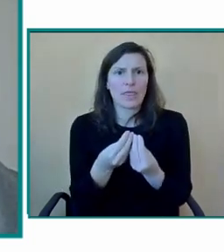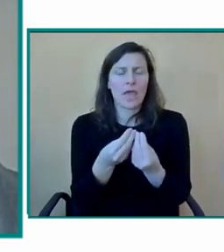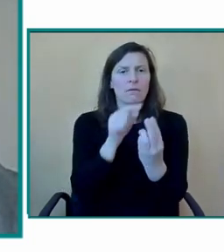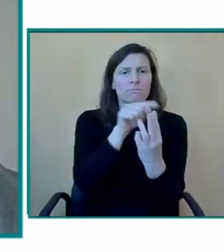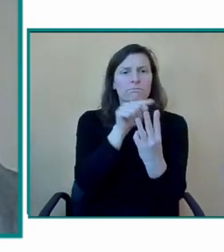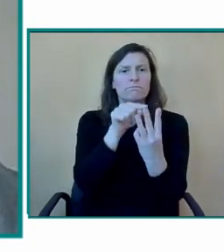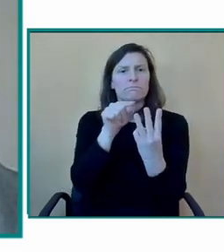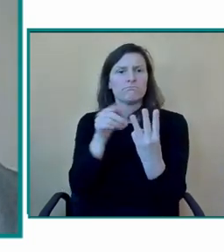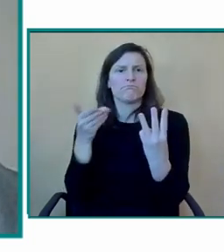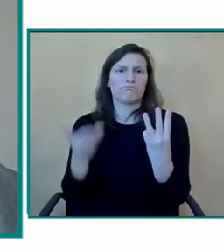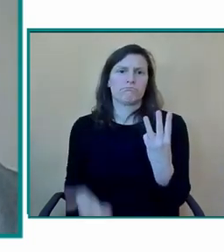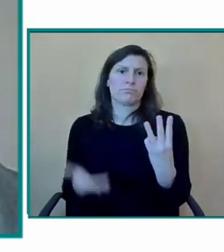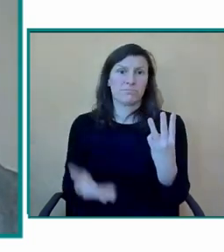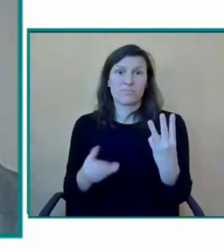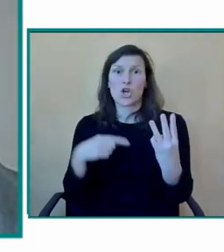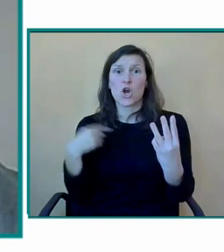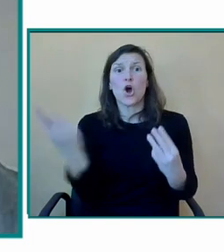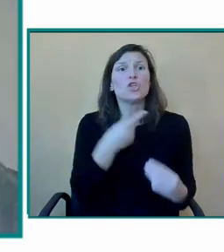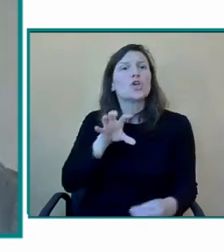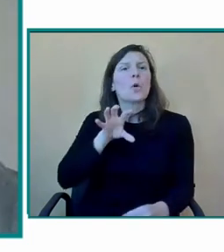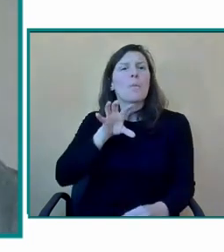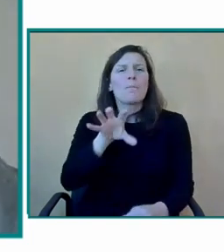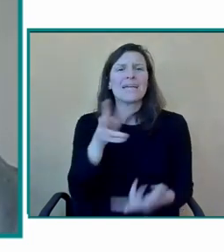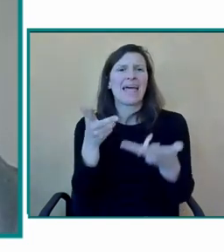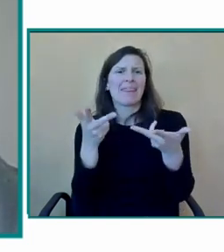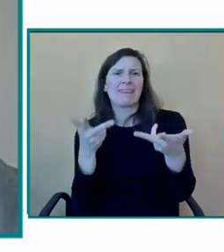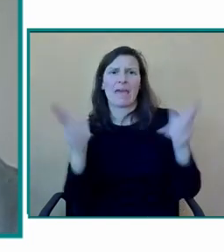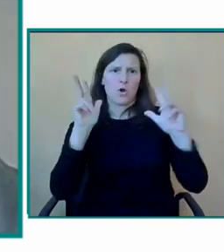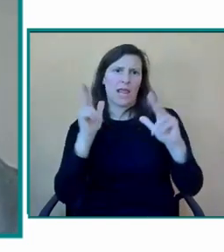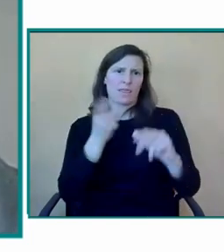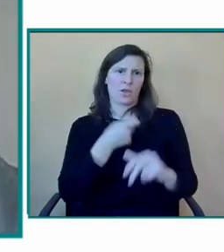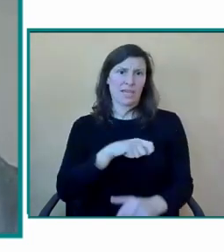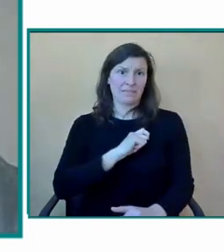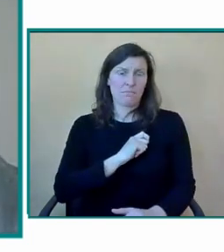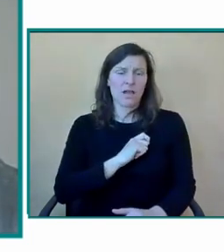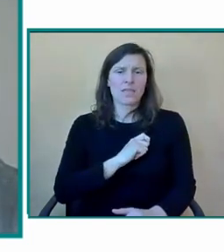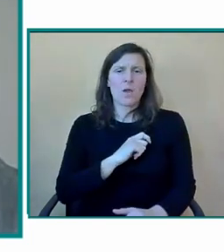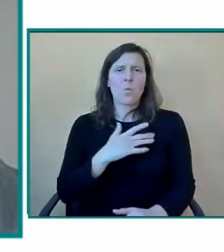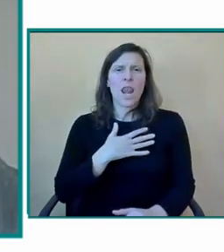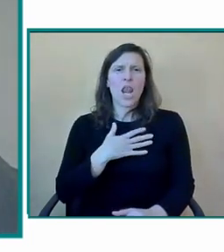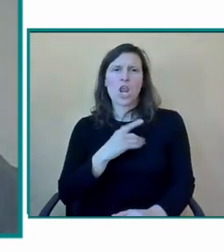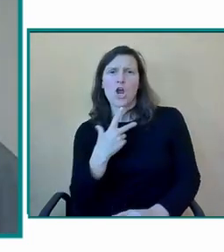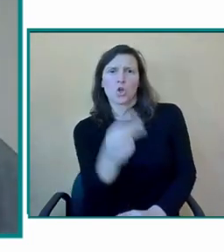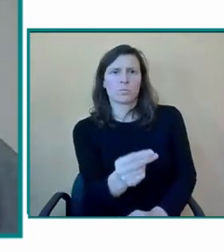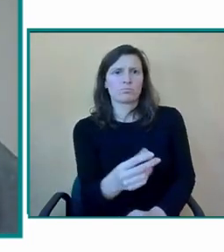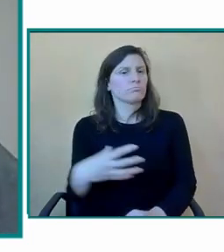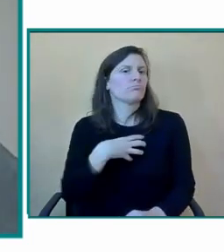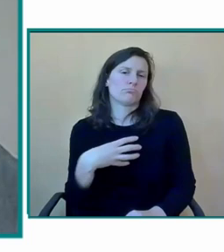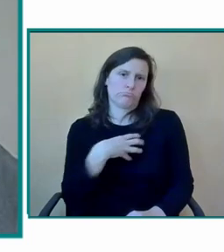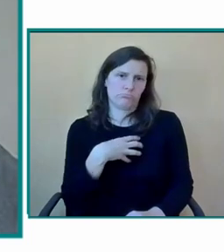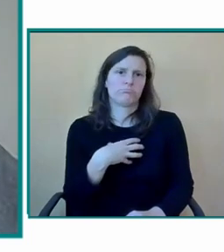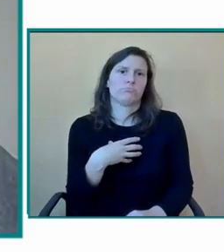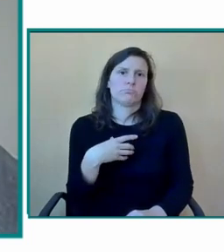en un estado democrático se puede negar o puede cuestionar por tanto, mucho éxito